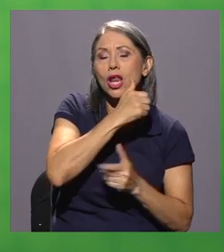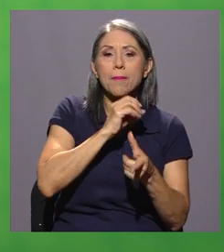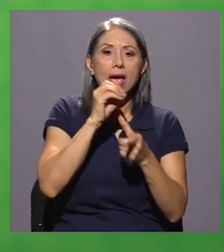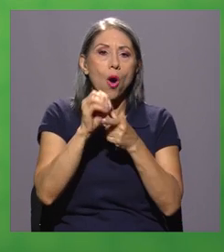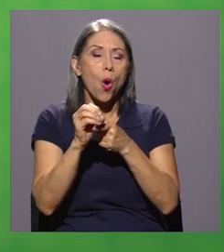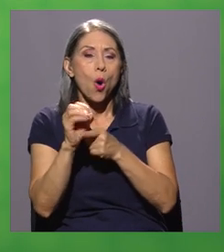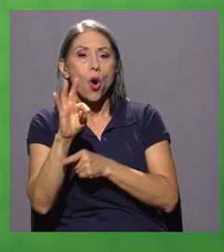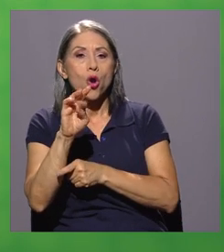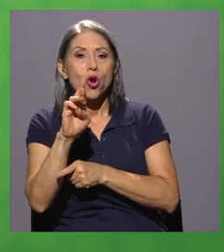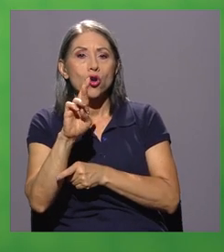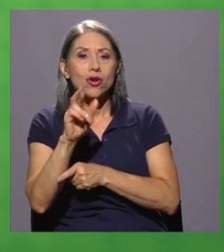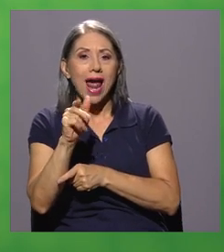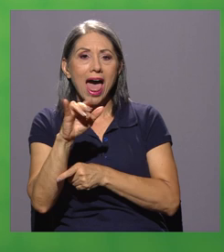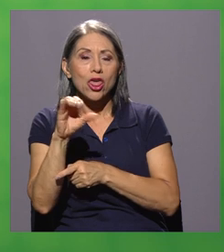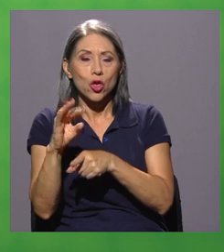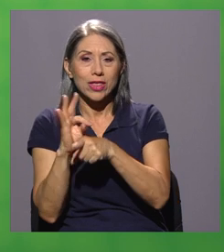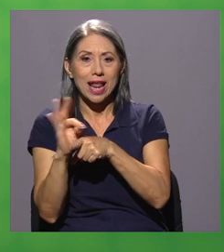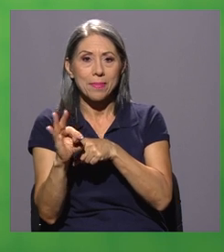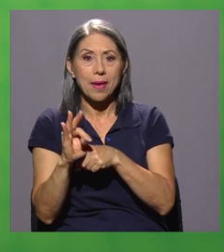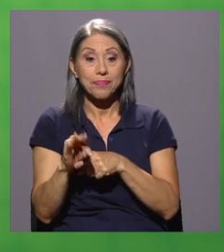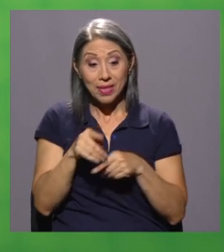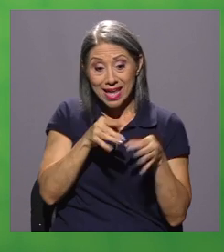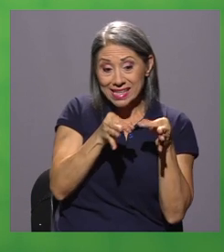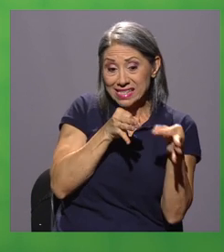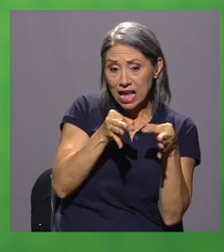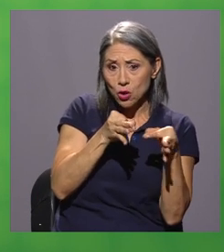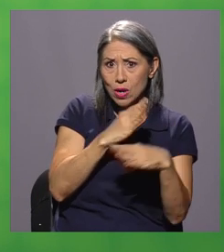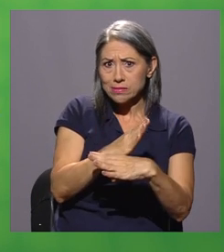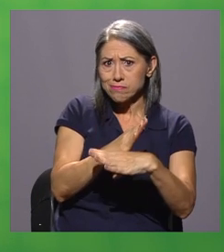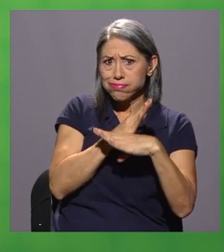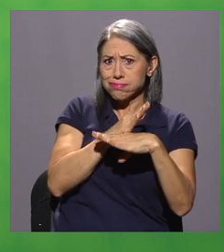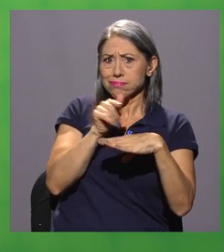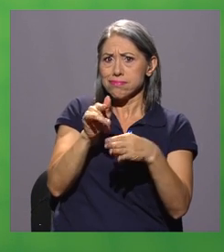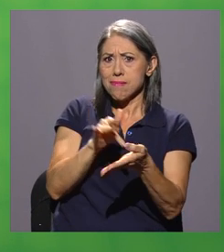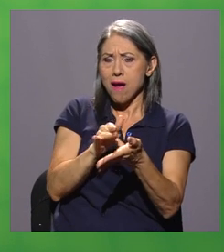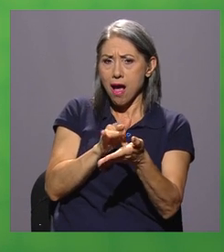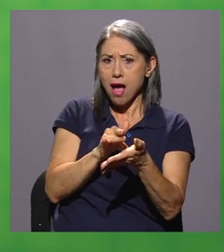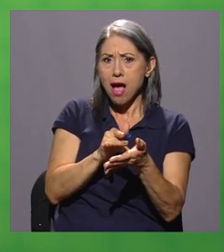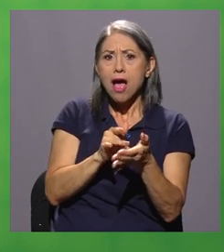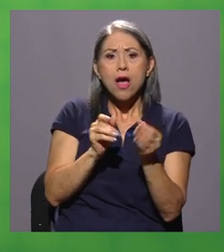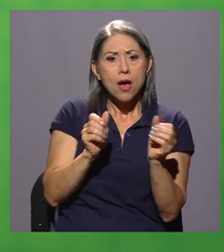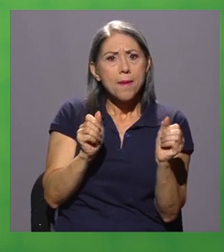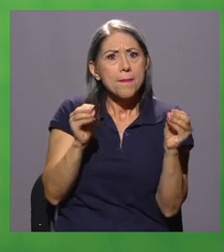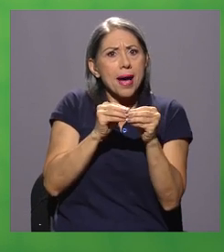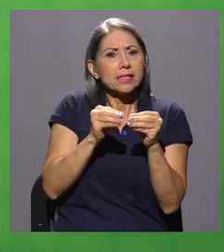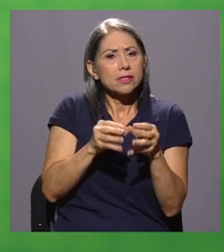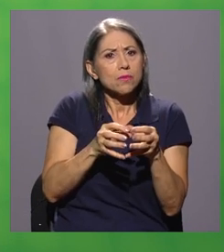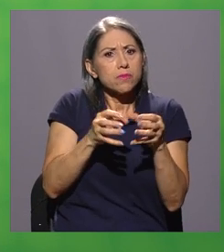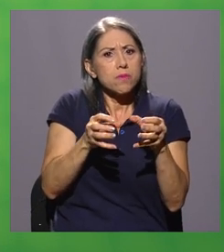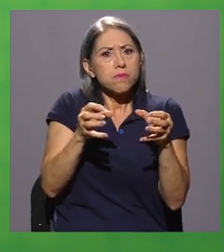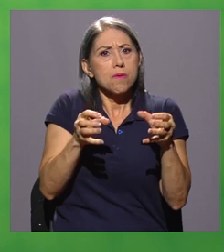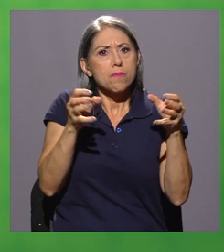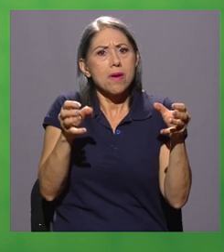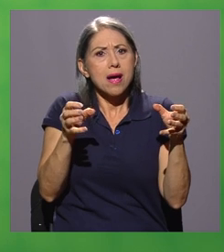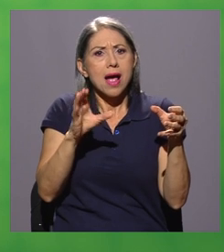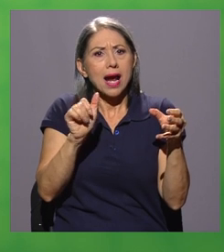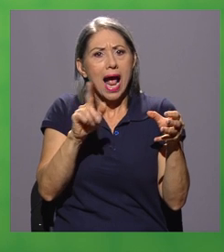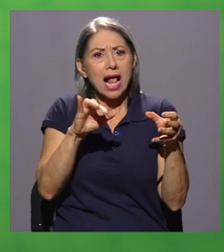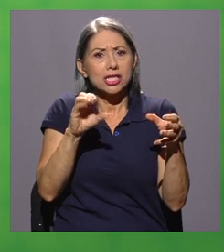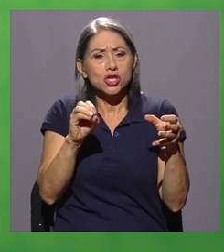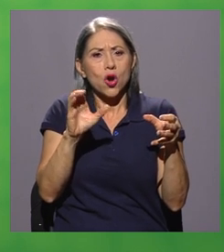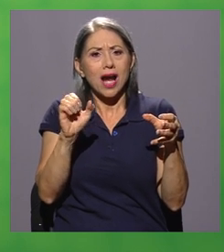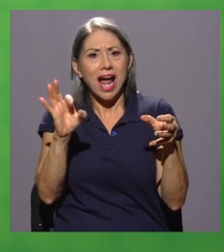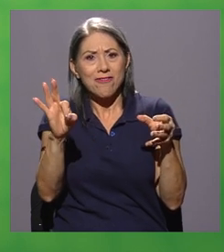Esto le permitió observar que las células que presentaron resistencia a este fármaco tuvieron un incremento de canales de calcio-CAF por lo que procedió a